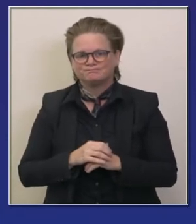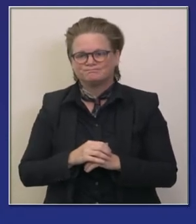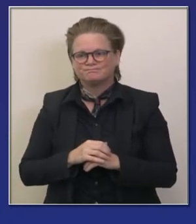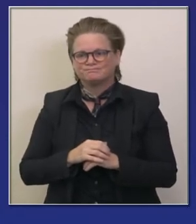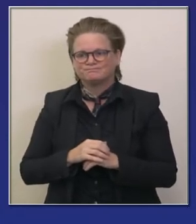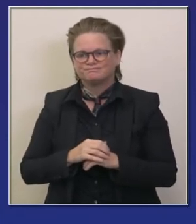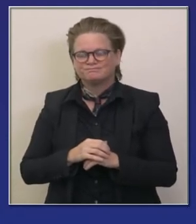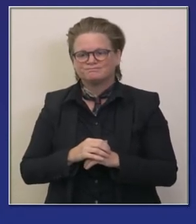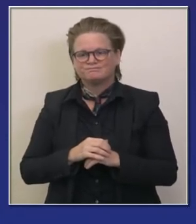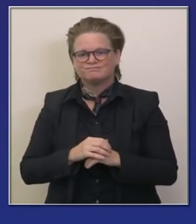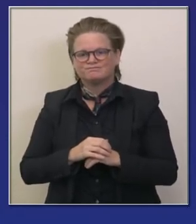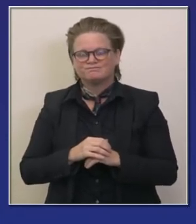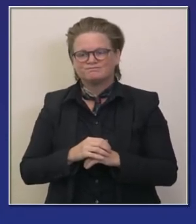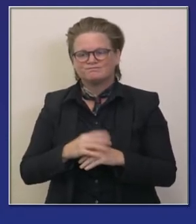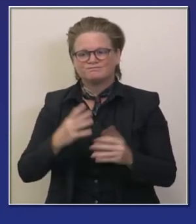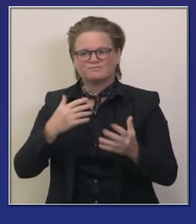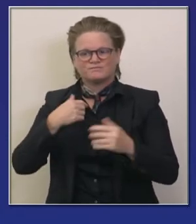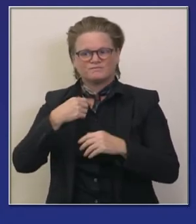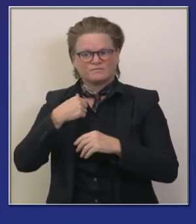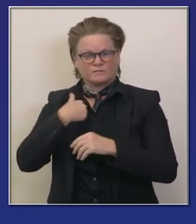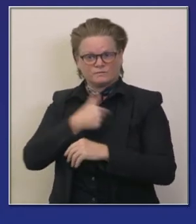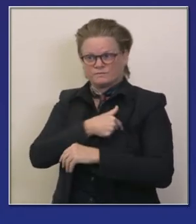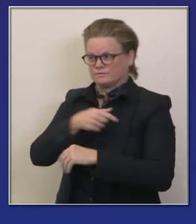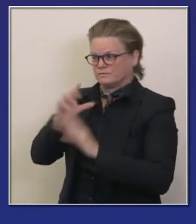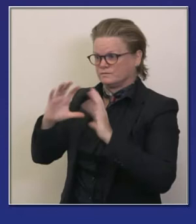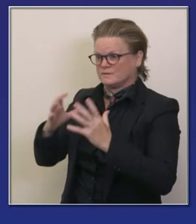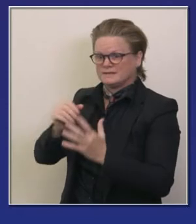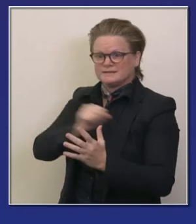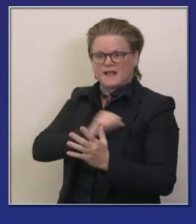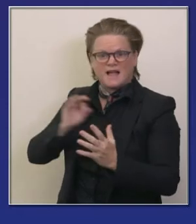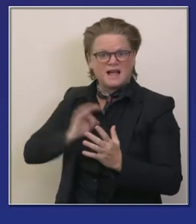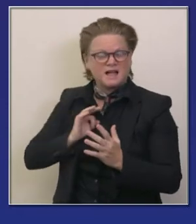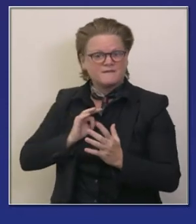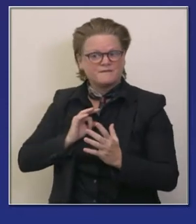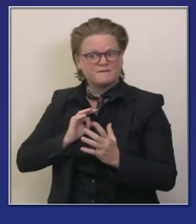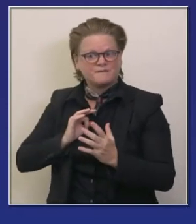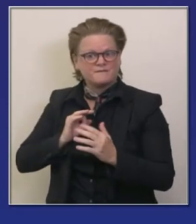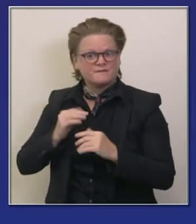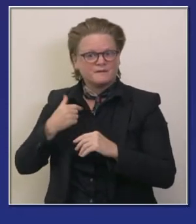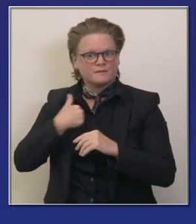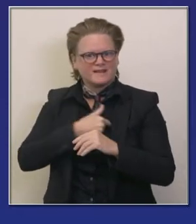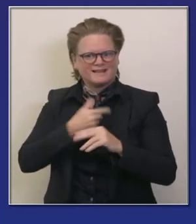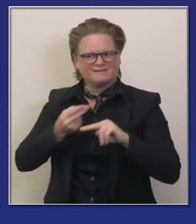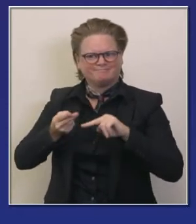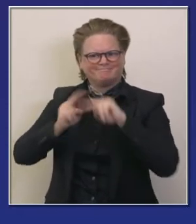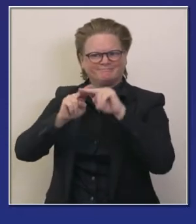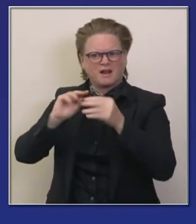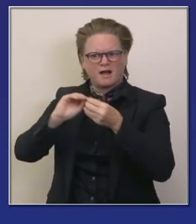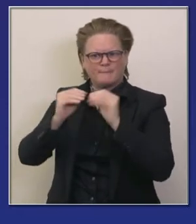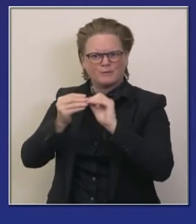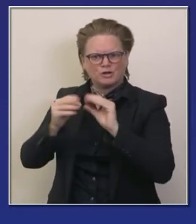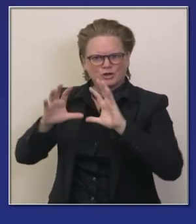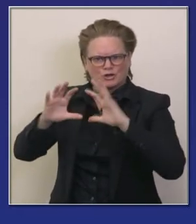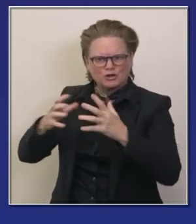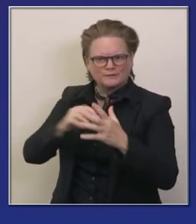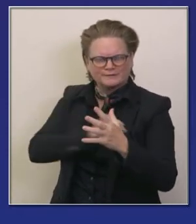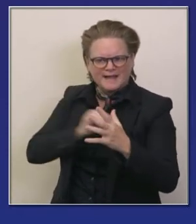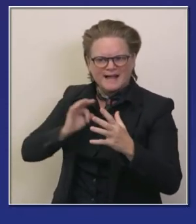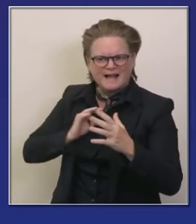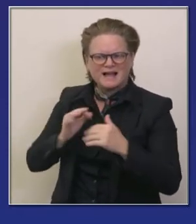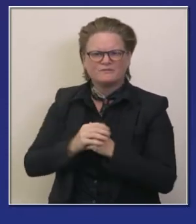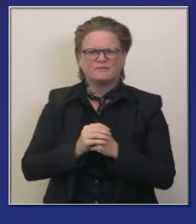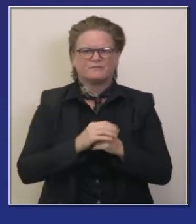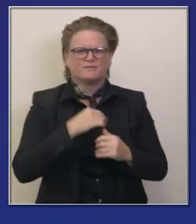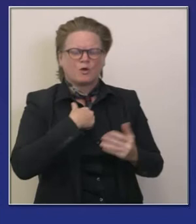comprensión de cómo abordar la crisis está también aumentando proporcionando el personal el